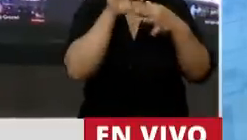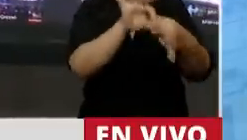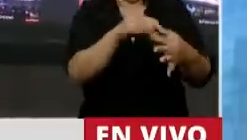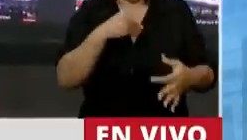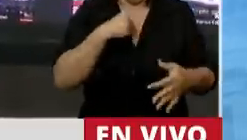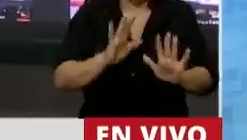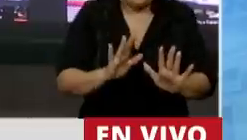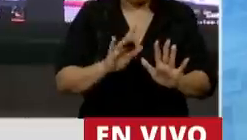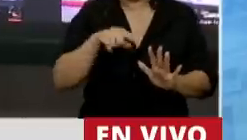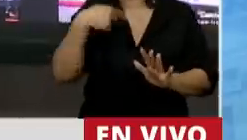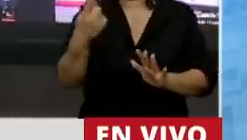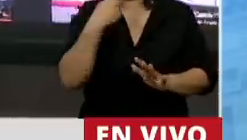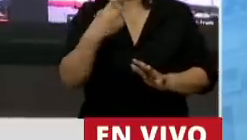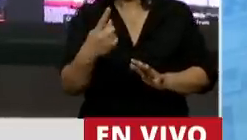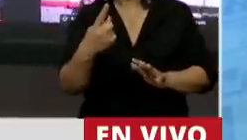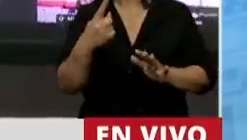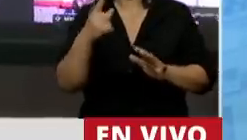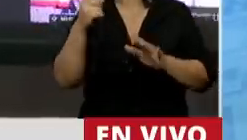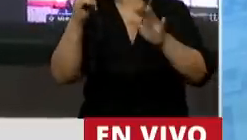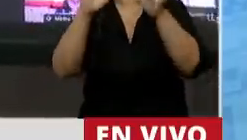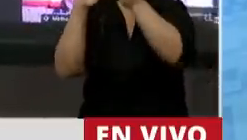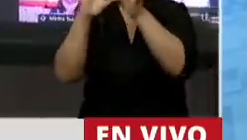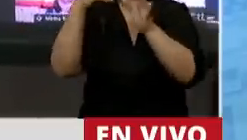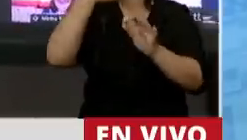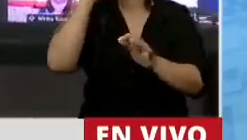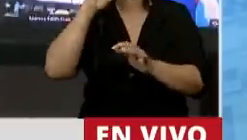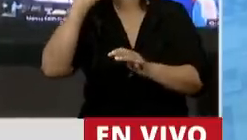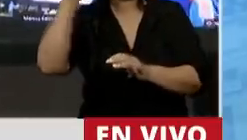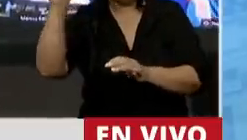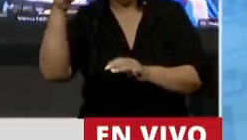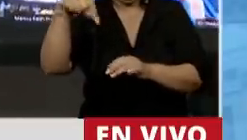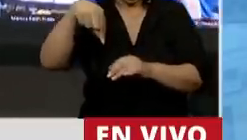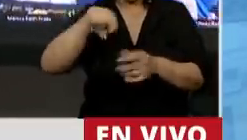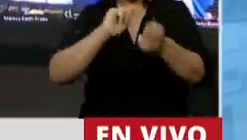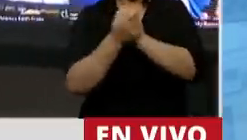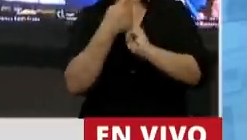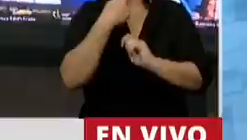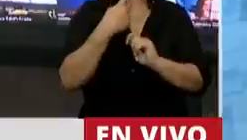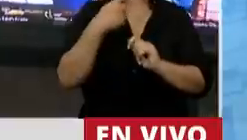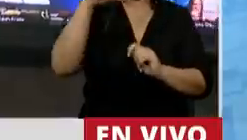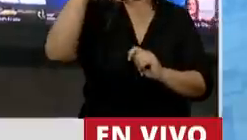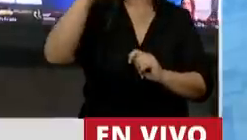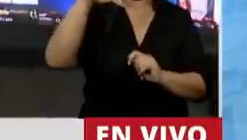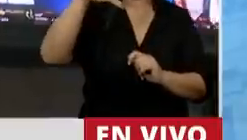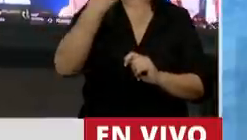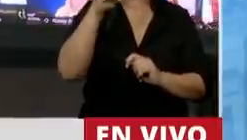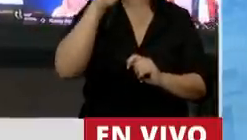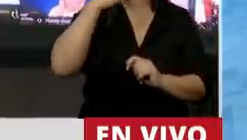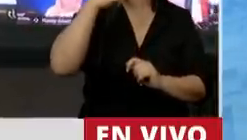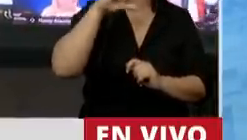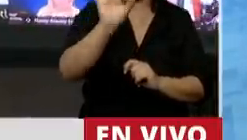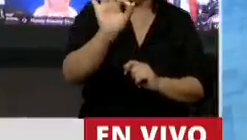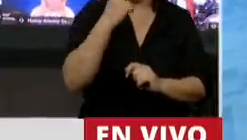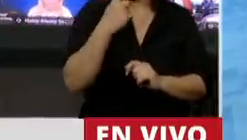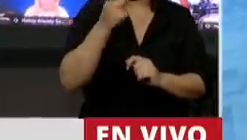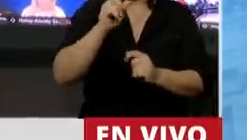Y reemplazan el tema Unión Soviética por la palabra populismo. Dicen, no, este es un impuesto populista. Ya no hablan de